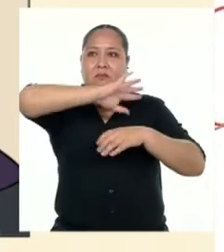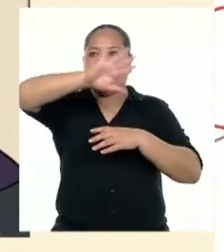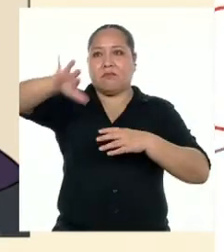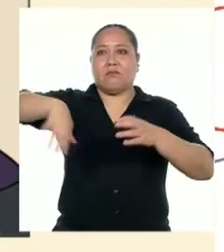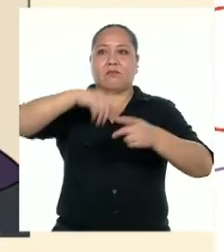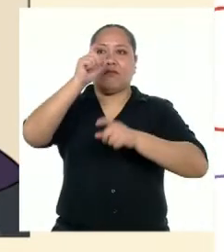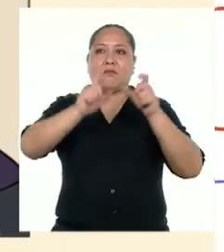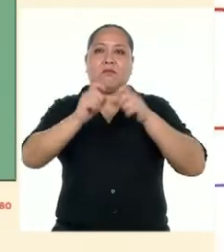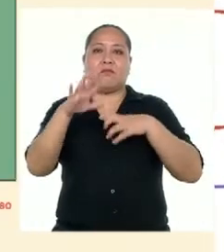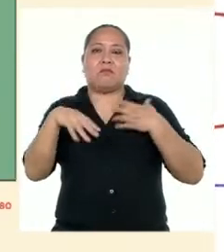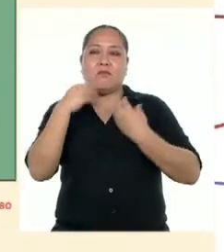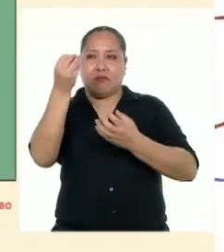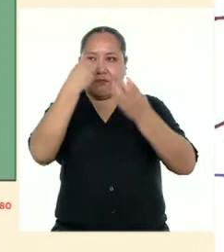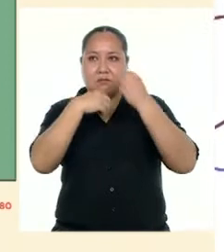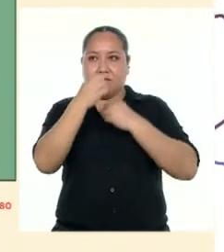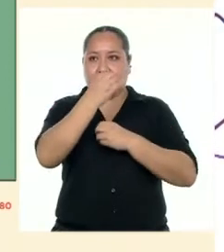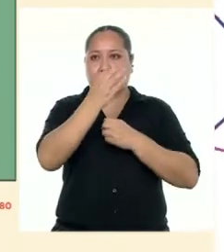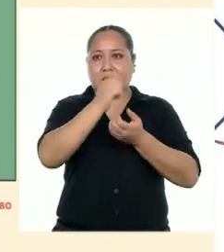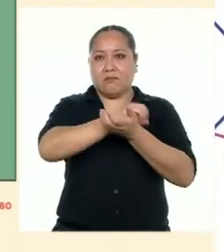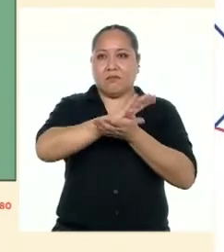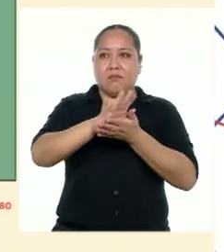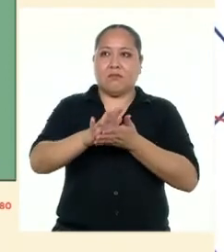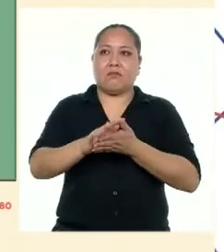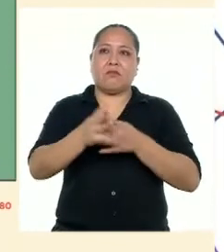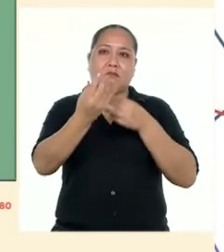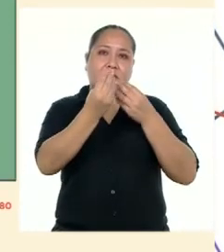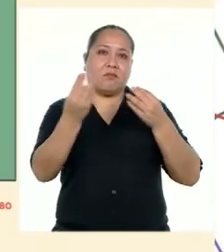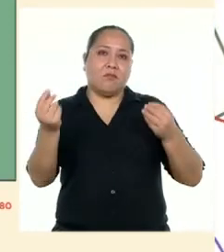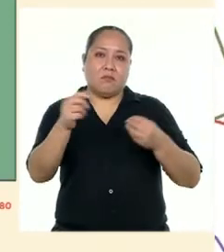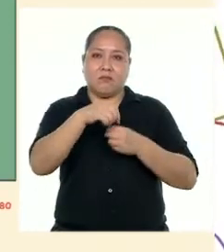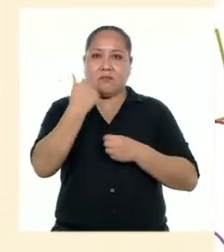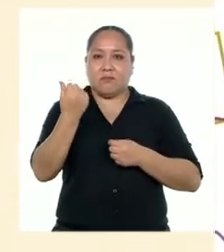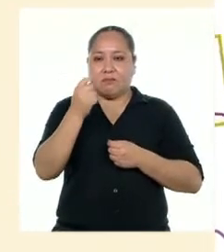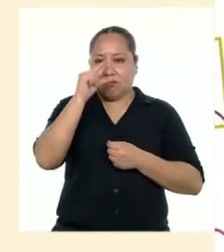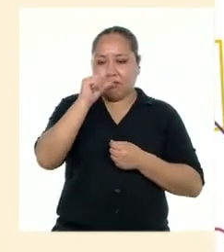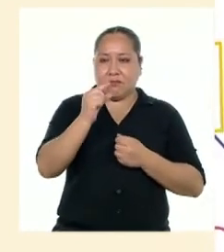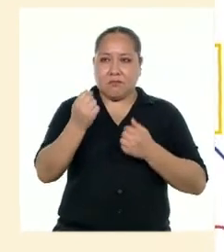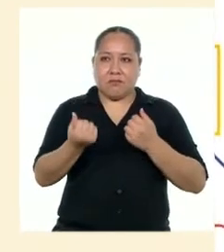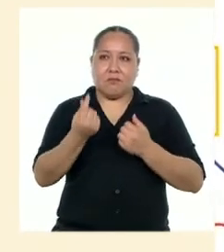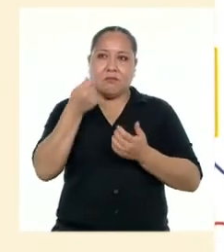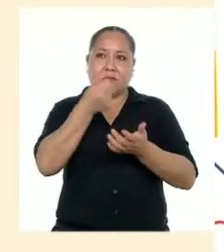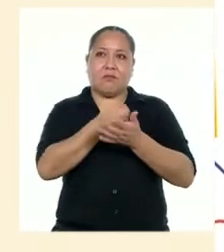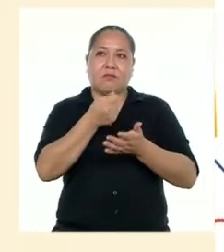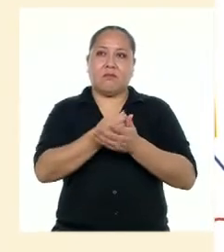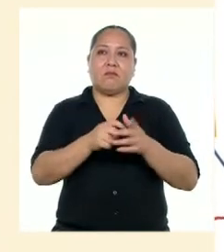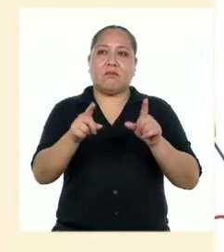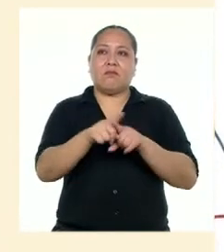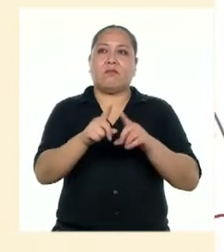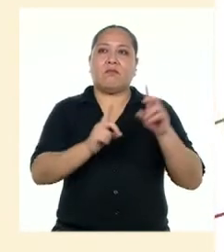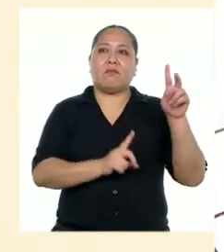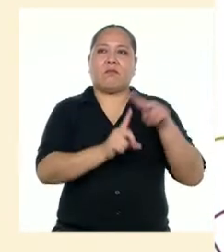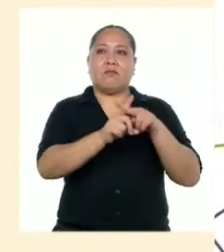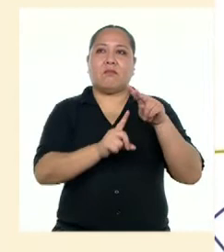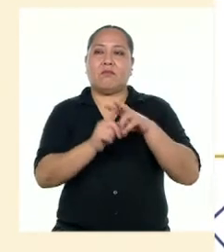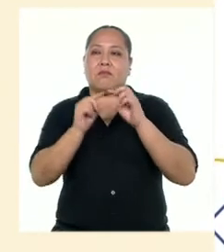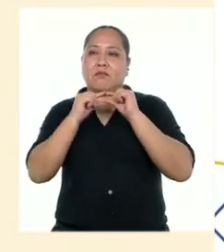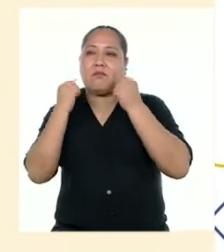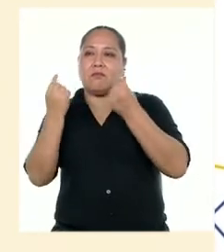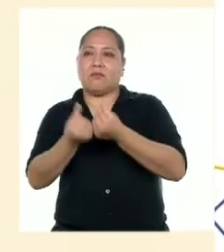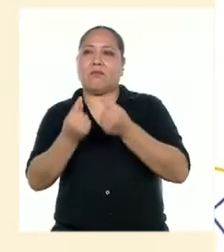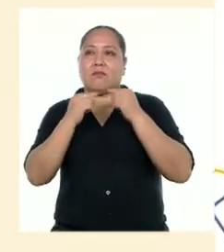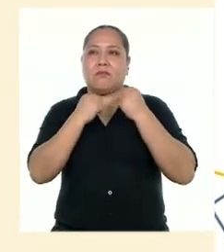personas pueden comer. Algunas gratuitamente y muchas otras a un precio solidario. También han surgido colectivos